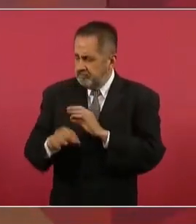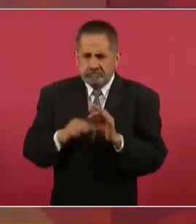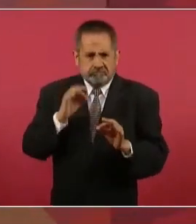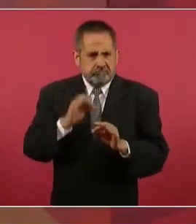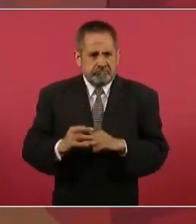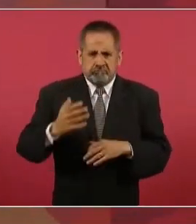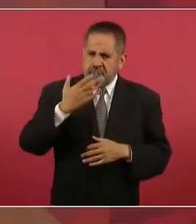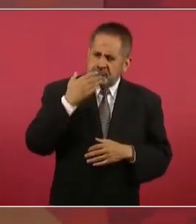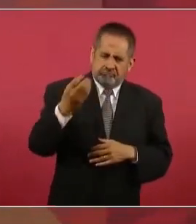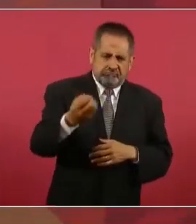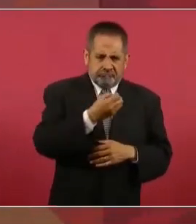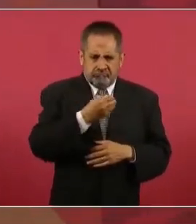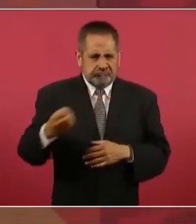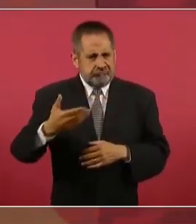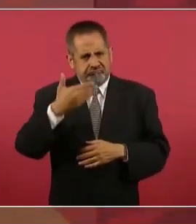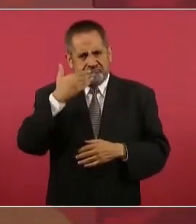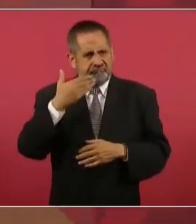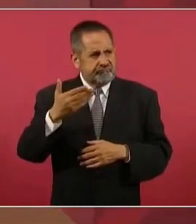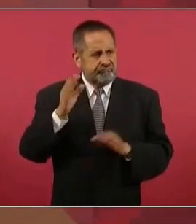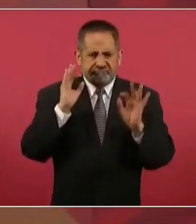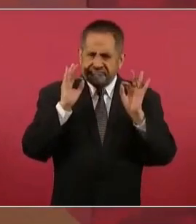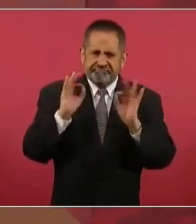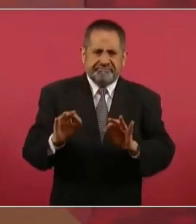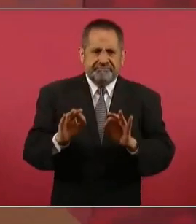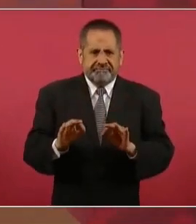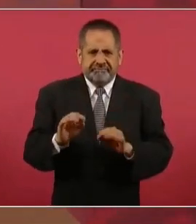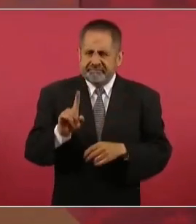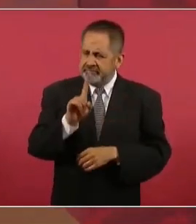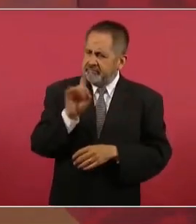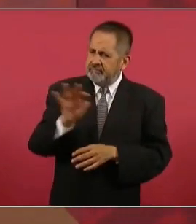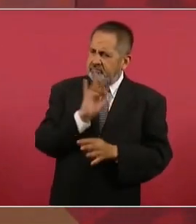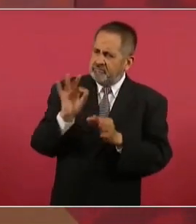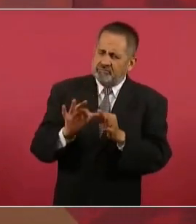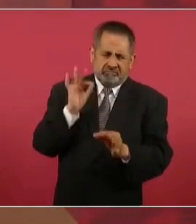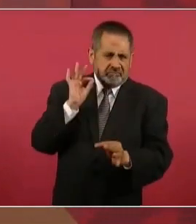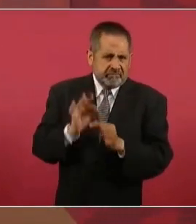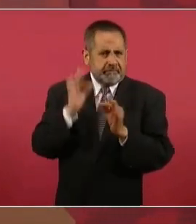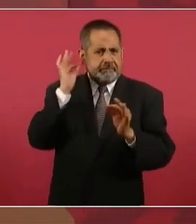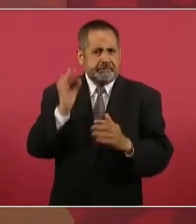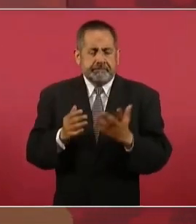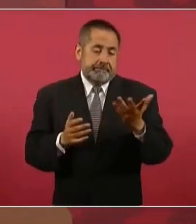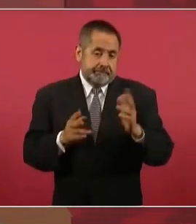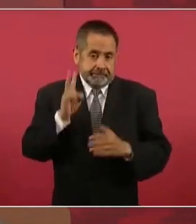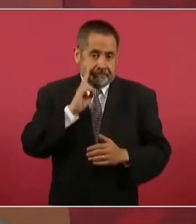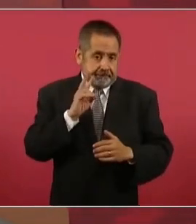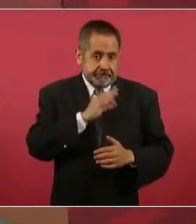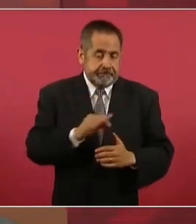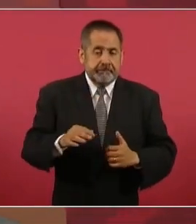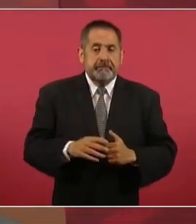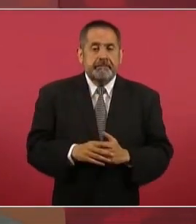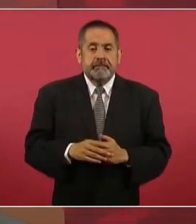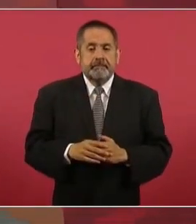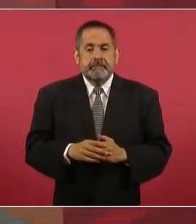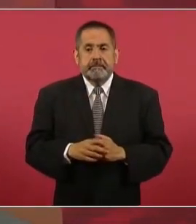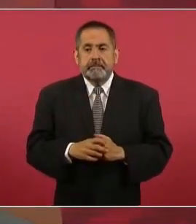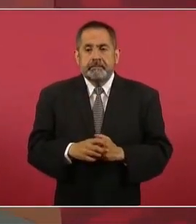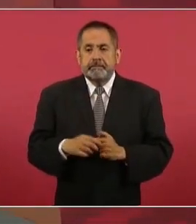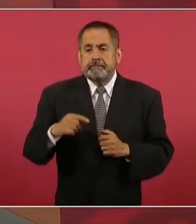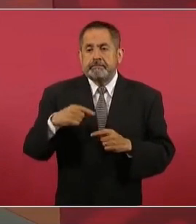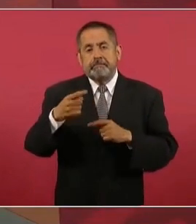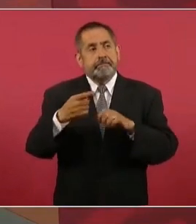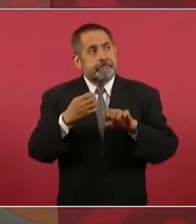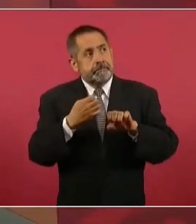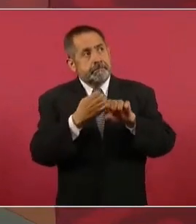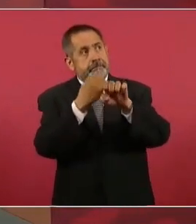al 100 y en en esos